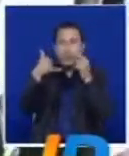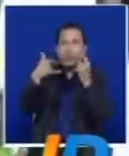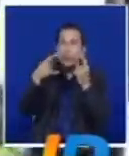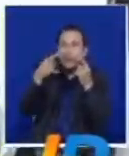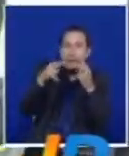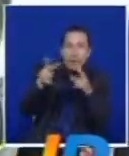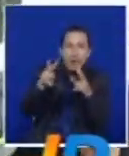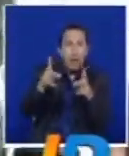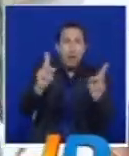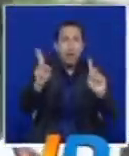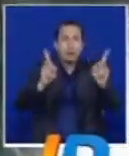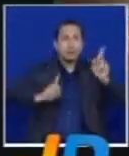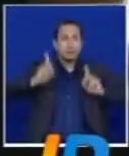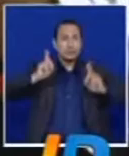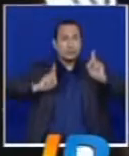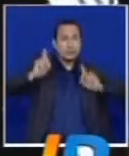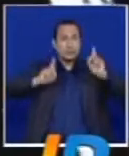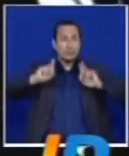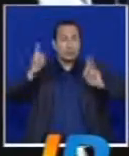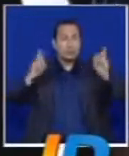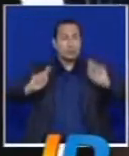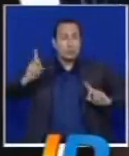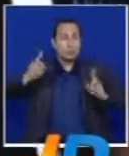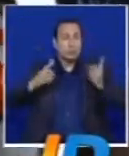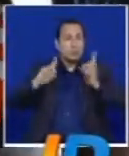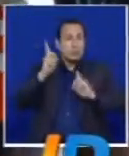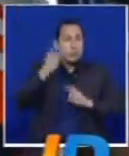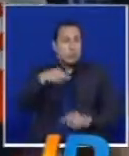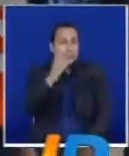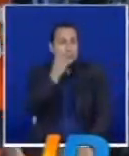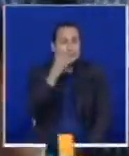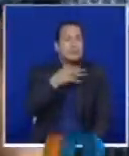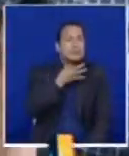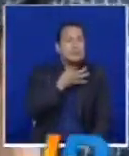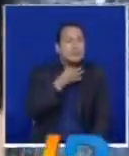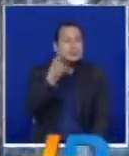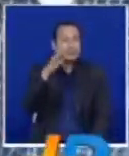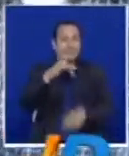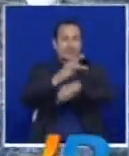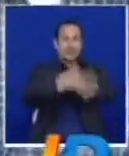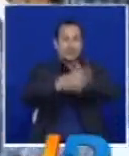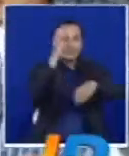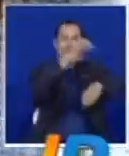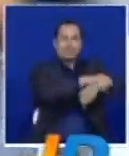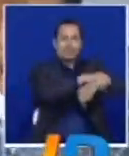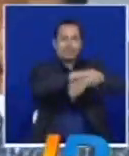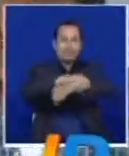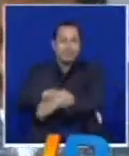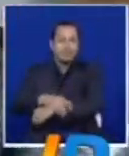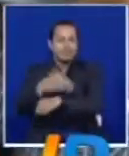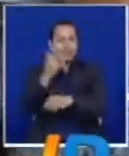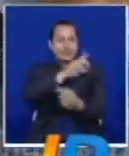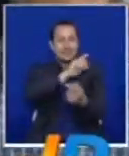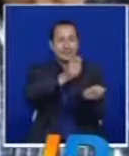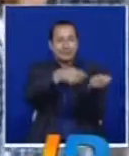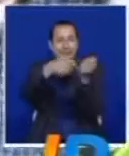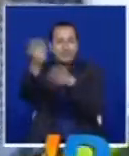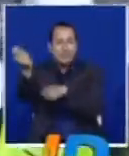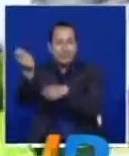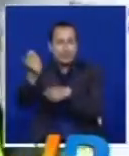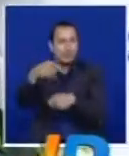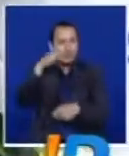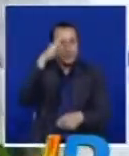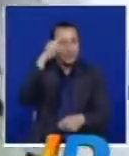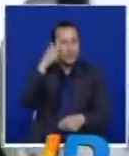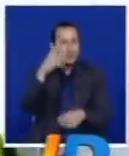dijo que se trataba de una broma. Pero ya era demasiado tarde, la policía lo detuvo y lo trasladó a una estación donde tuvo que